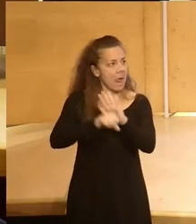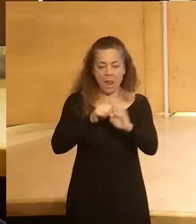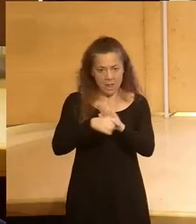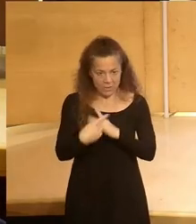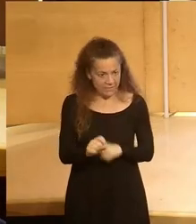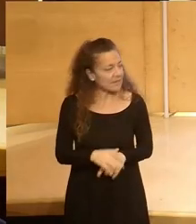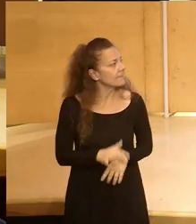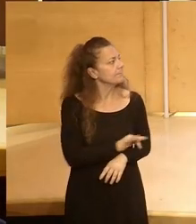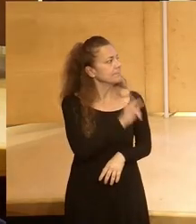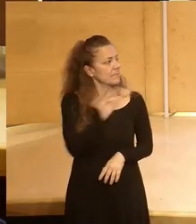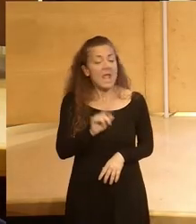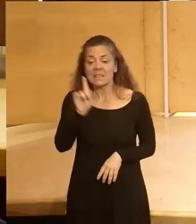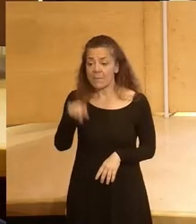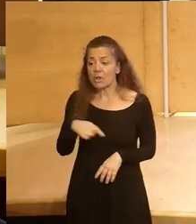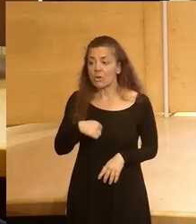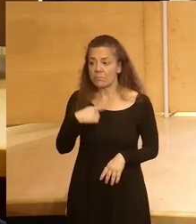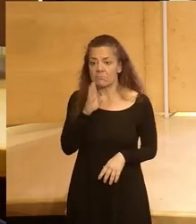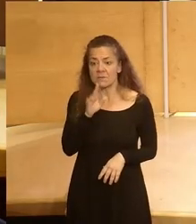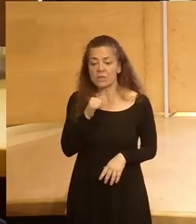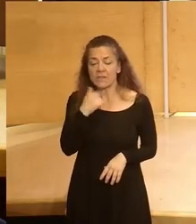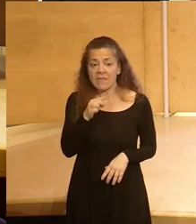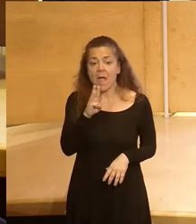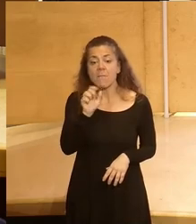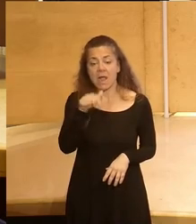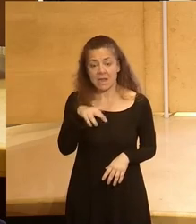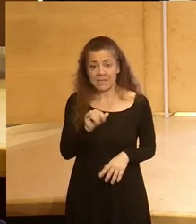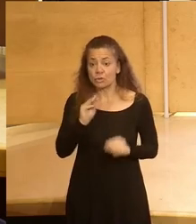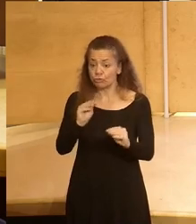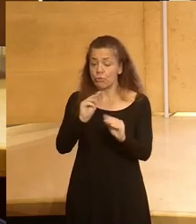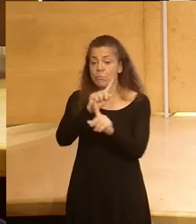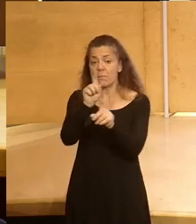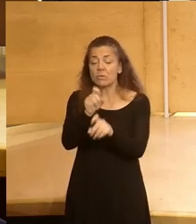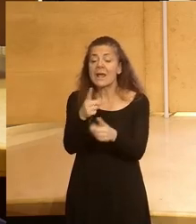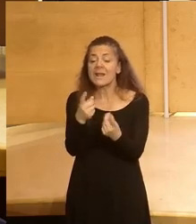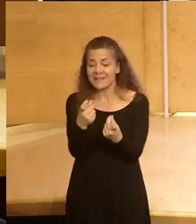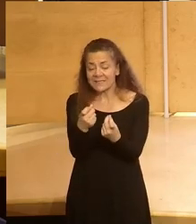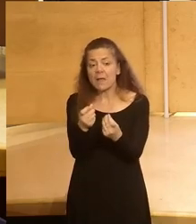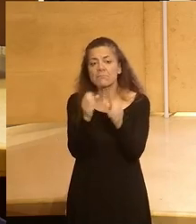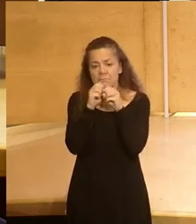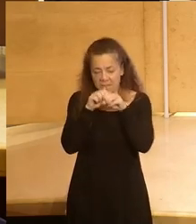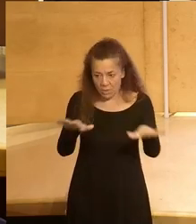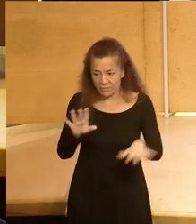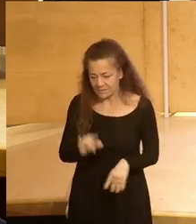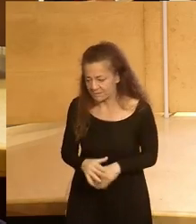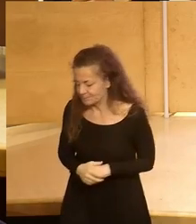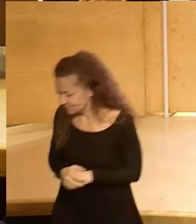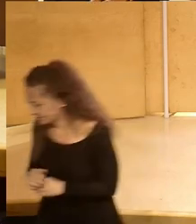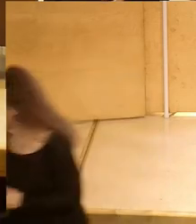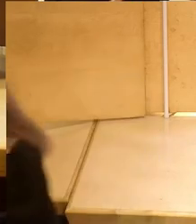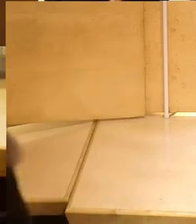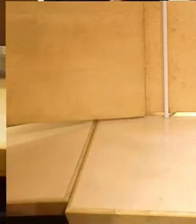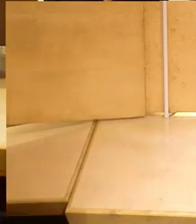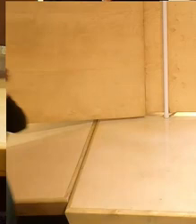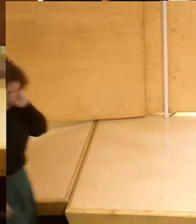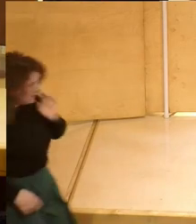detalles es exactamente lo que decía un poco Palmi también en su pregunta necesitamos divulgación yo